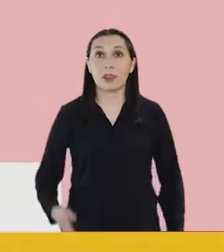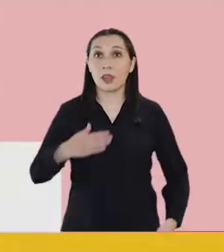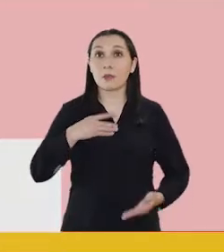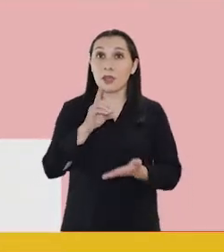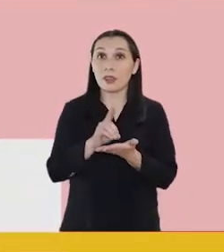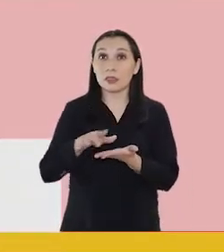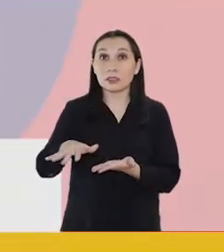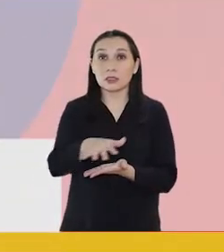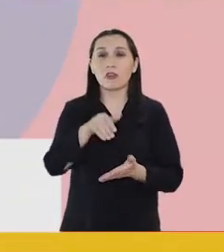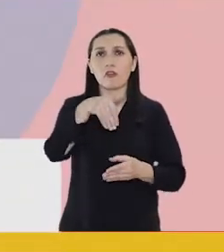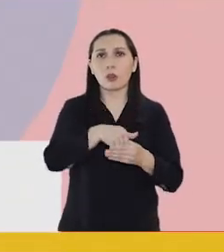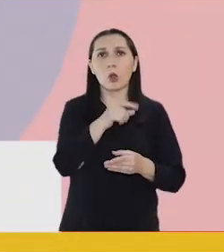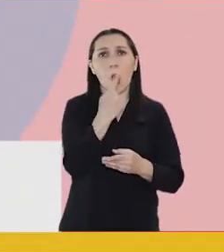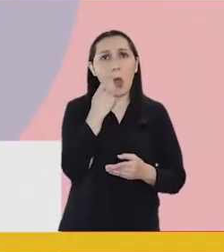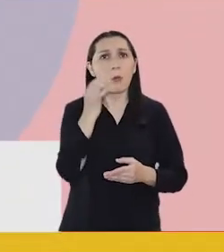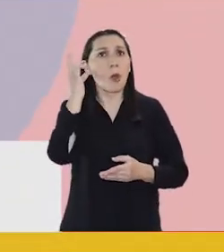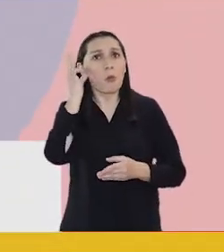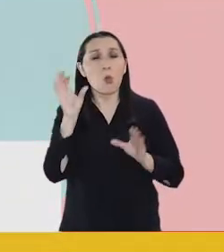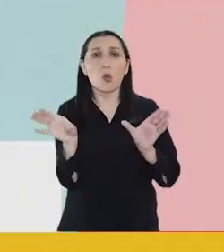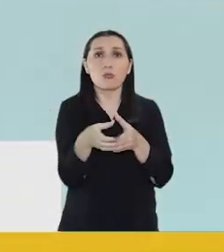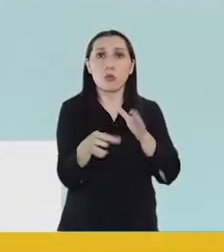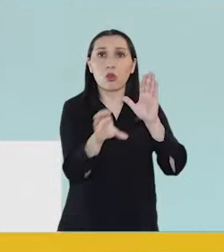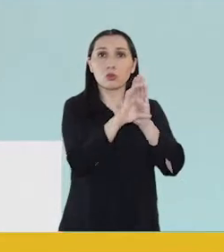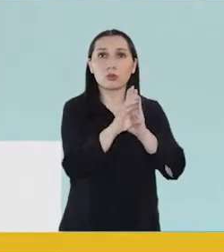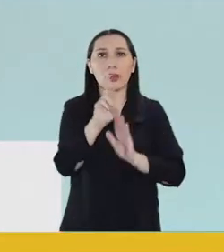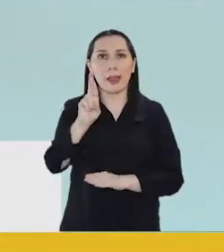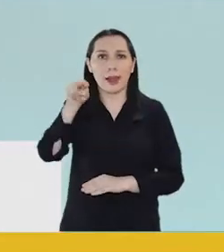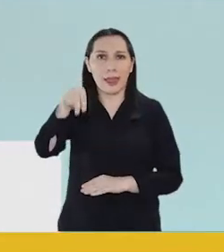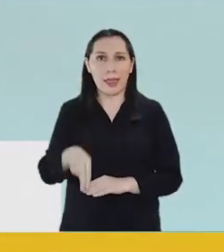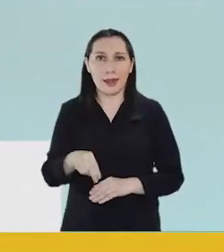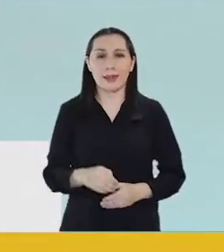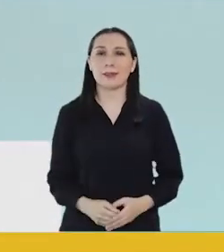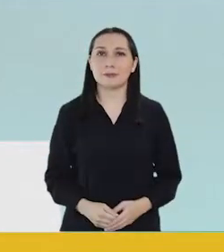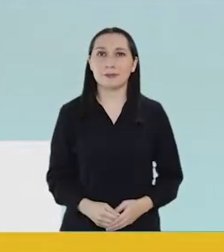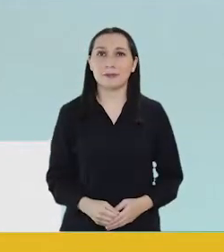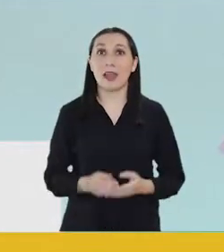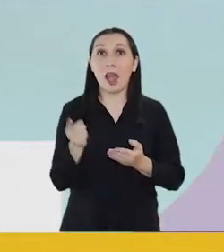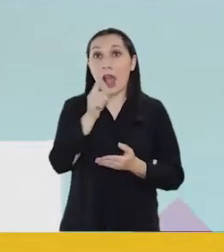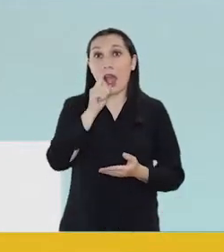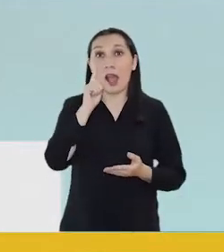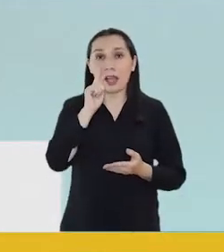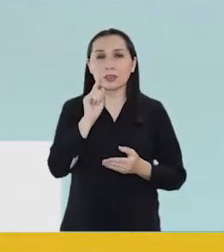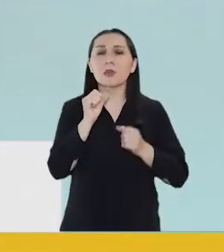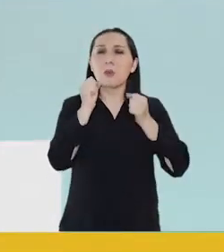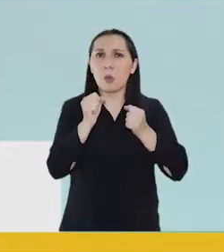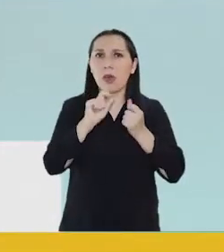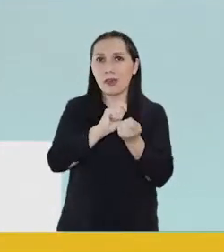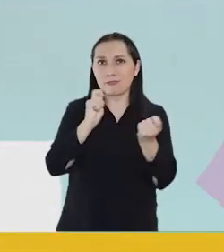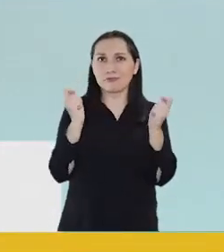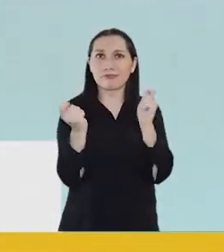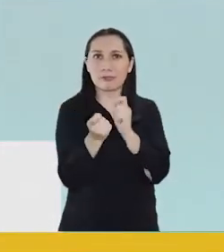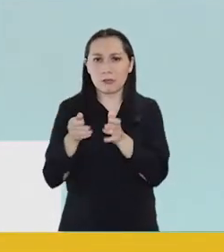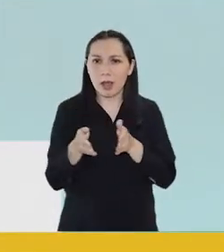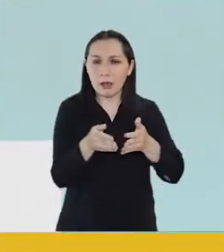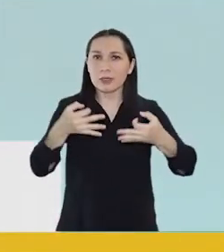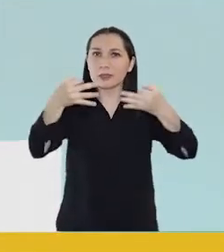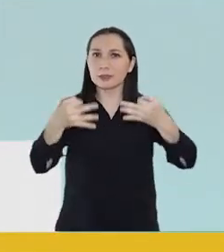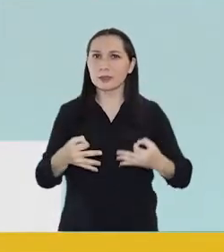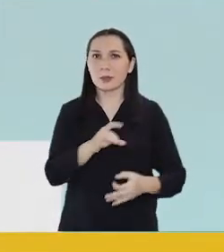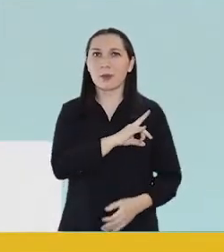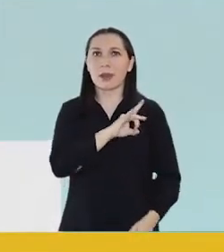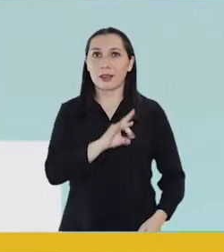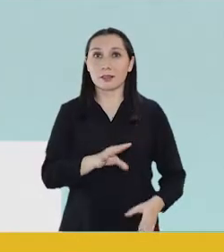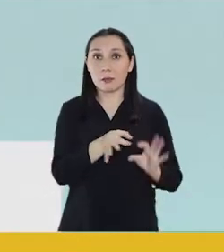En mi distrito votaré por una a un candidato constituyente de Renovación Nacional. De esta manera alcanzaremos cambios con un rumbo